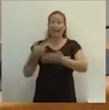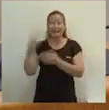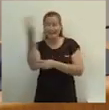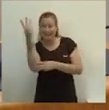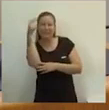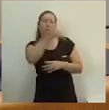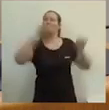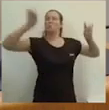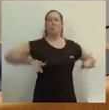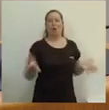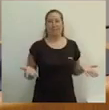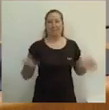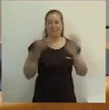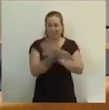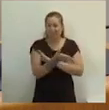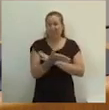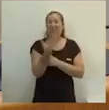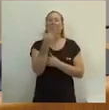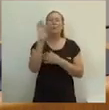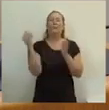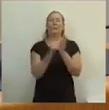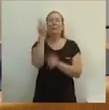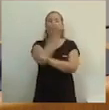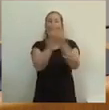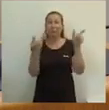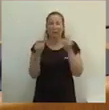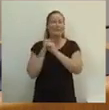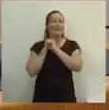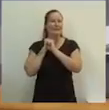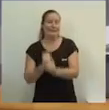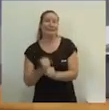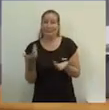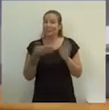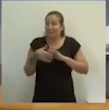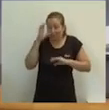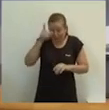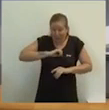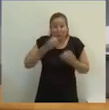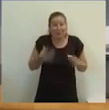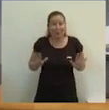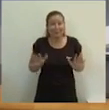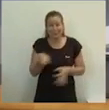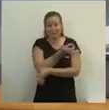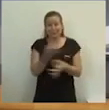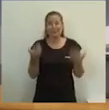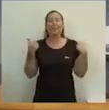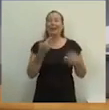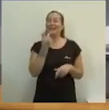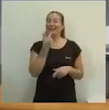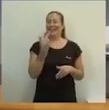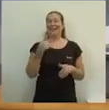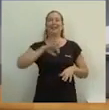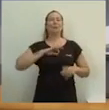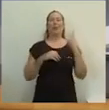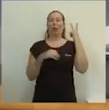De donde dependen laboralmente 50.000 personas. Ha oído bien, señor Cantó. Usted necesita con dos diputados